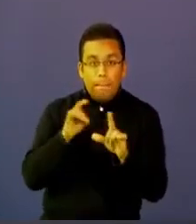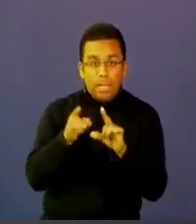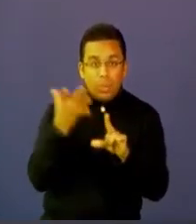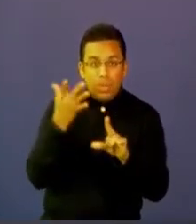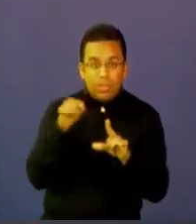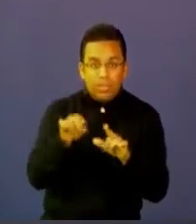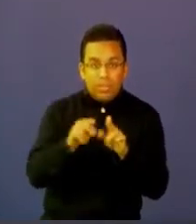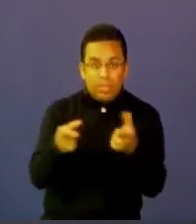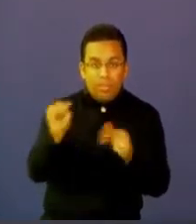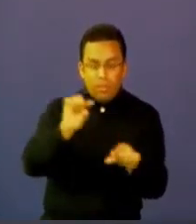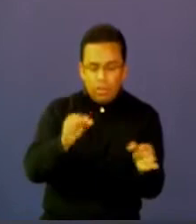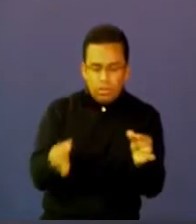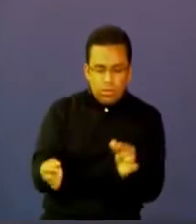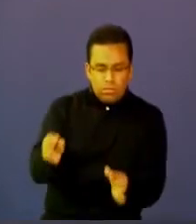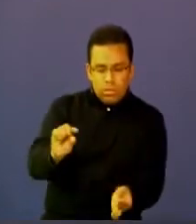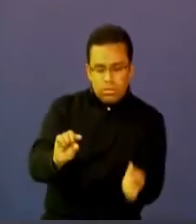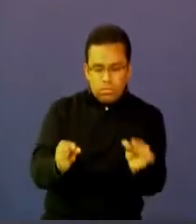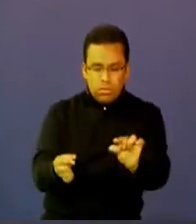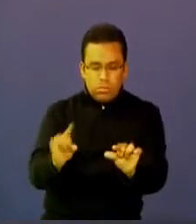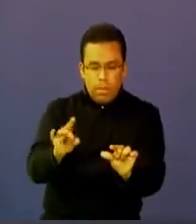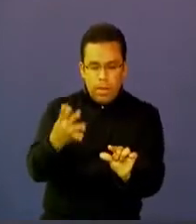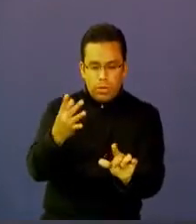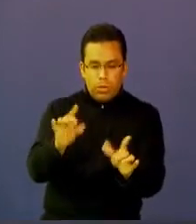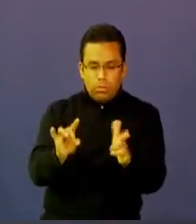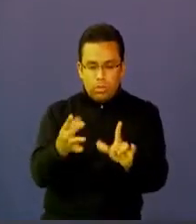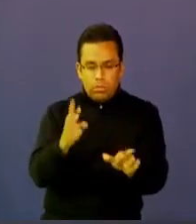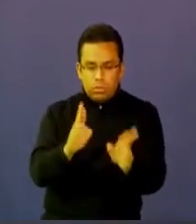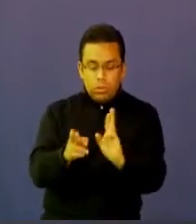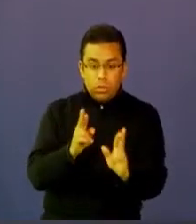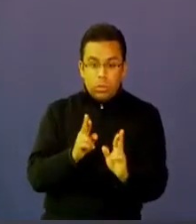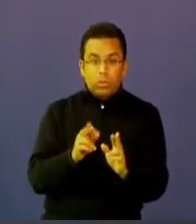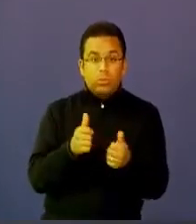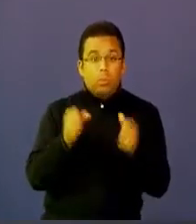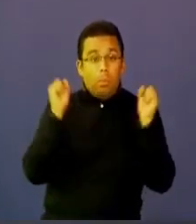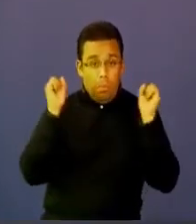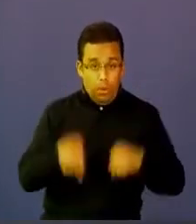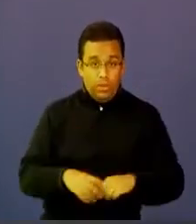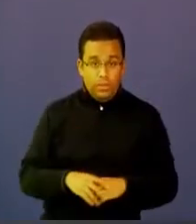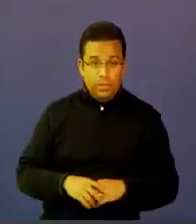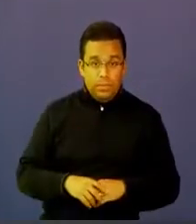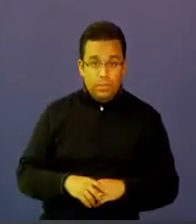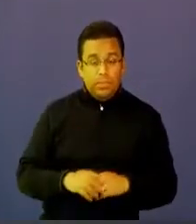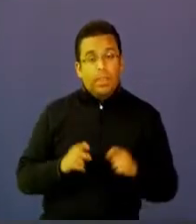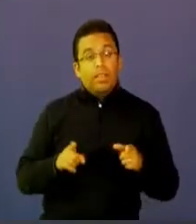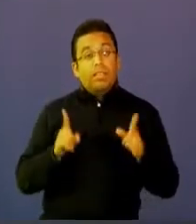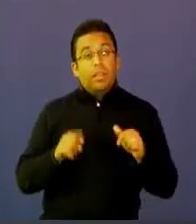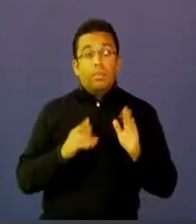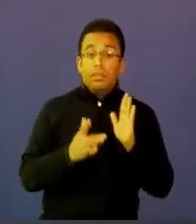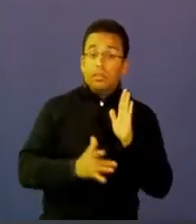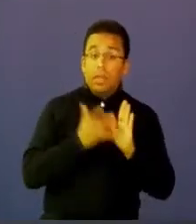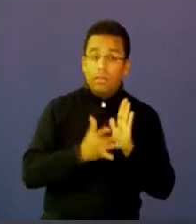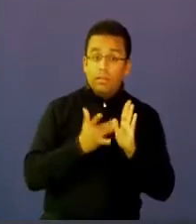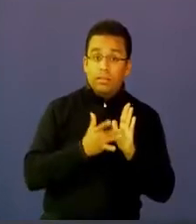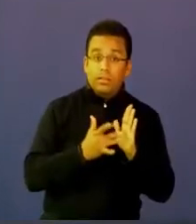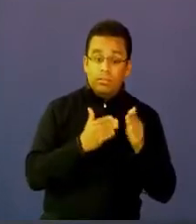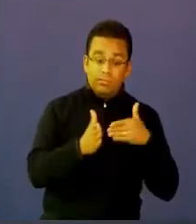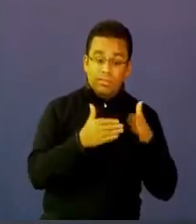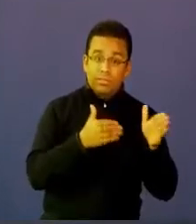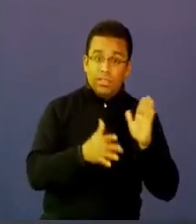aprendizaje dentro del aula de clase. Quiero resaltar que la tableta también nos ha permitido